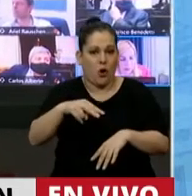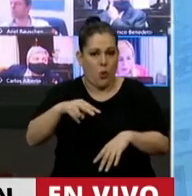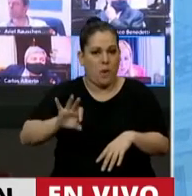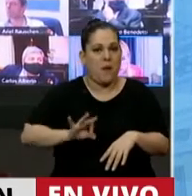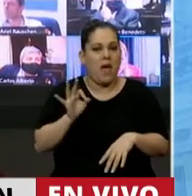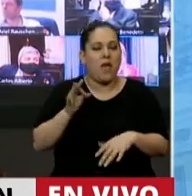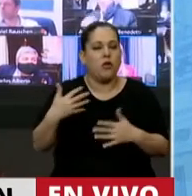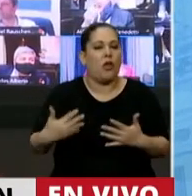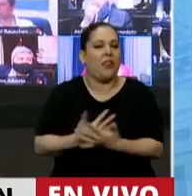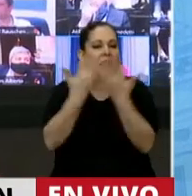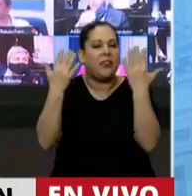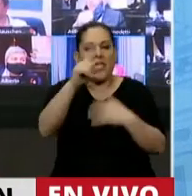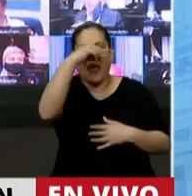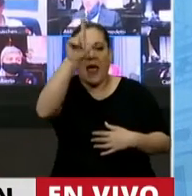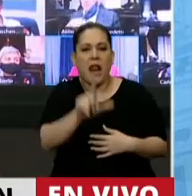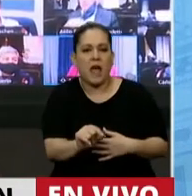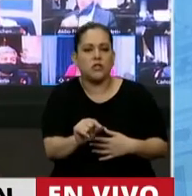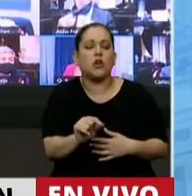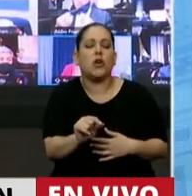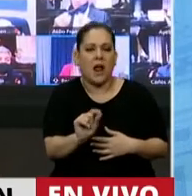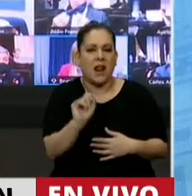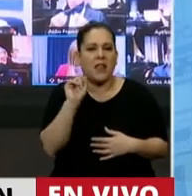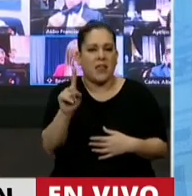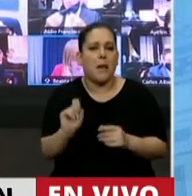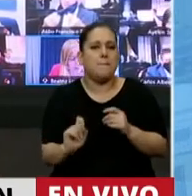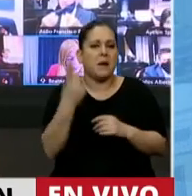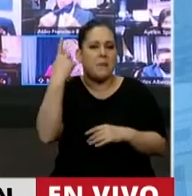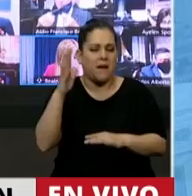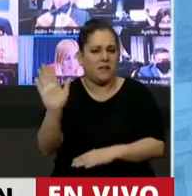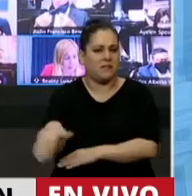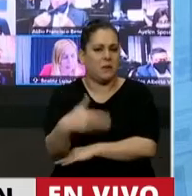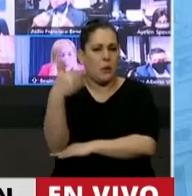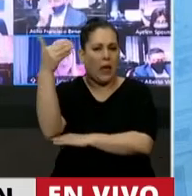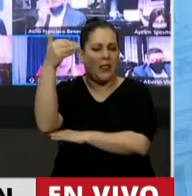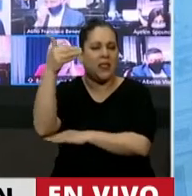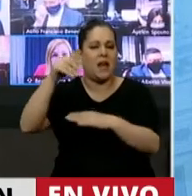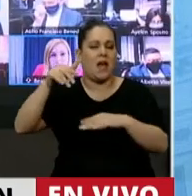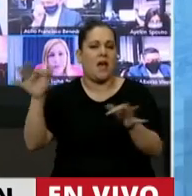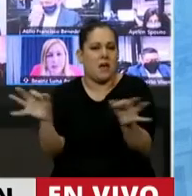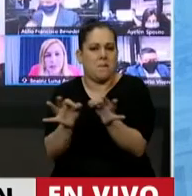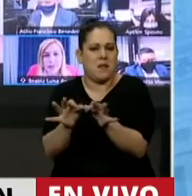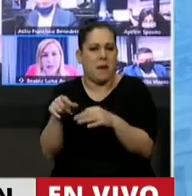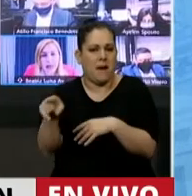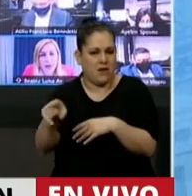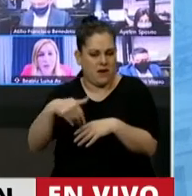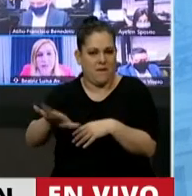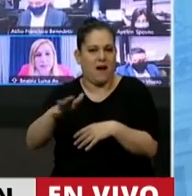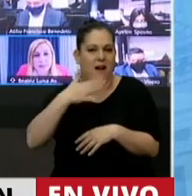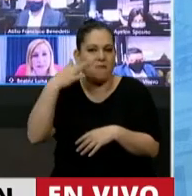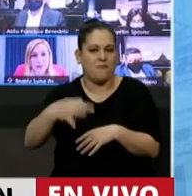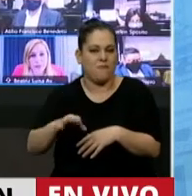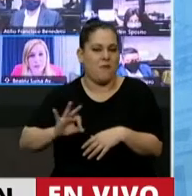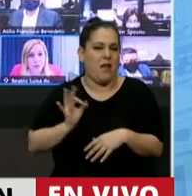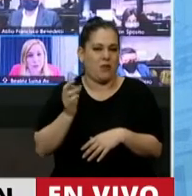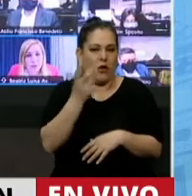como el Día Nacional de la Remuneración del primer guisamiento de la bandera argentina en las Islas Malvinas, a cumplirse este año,